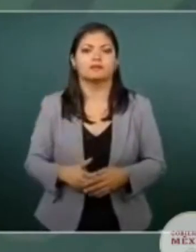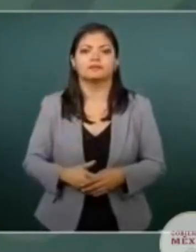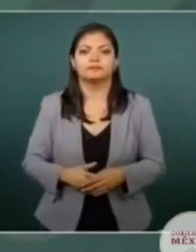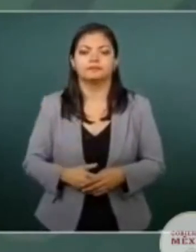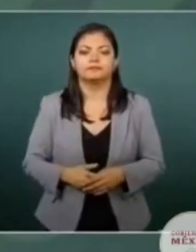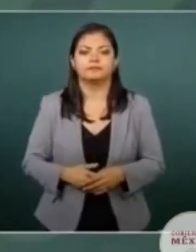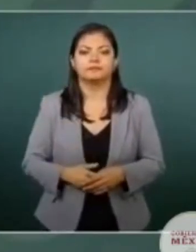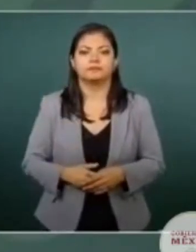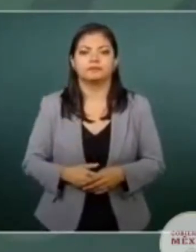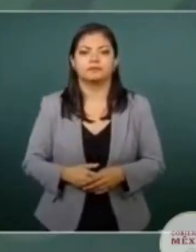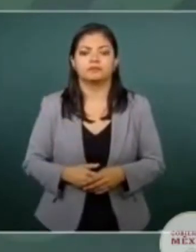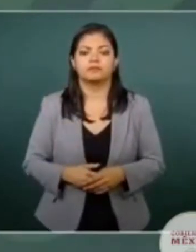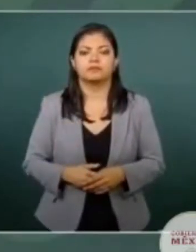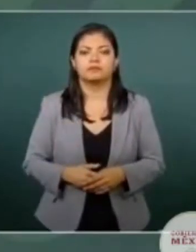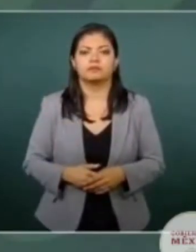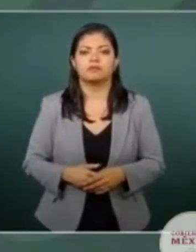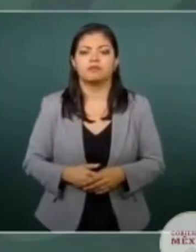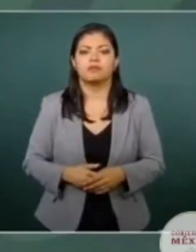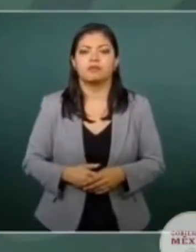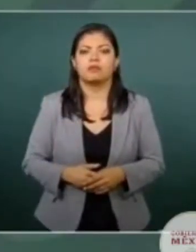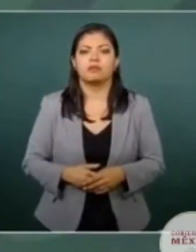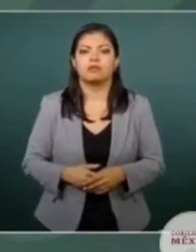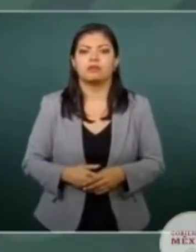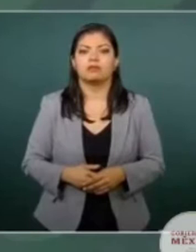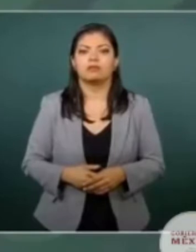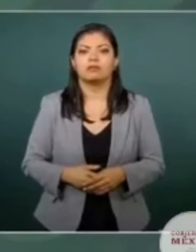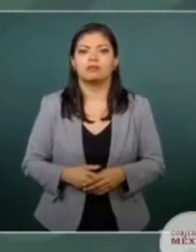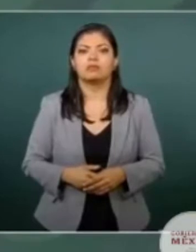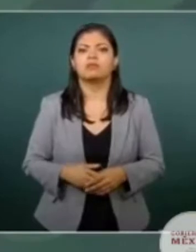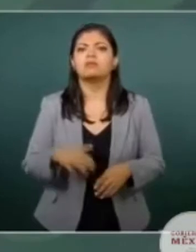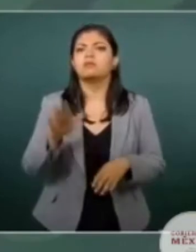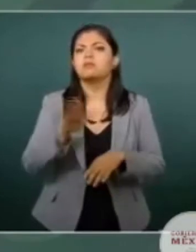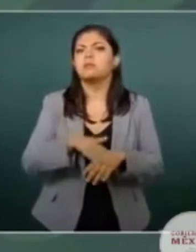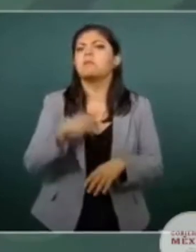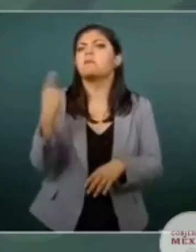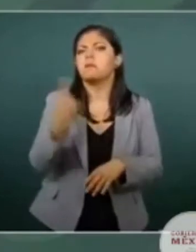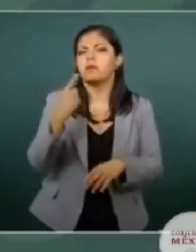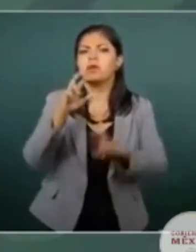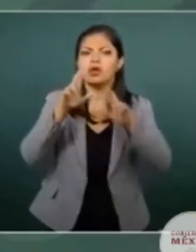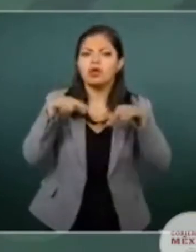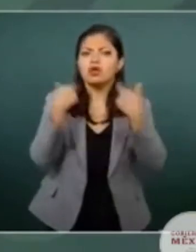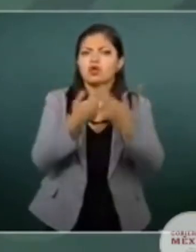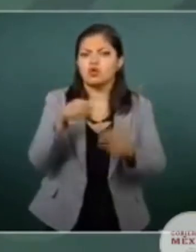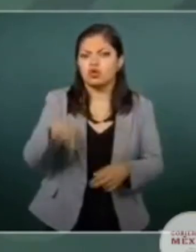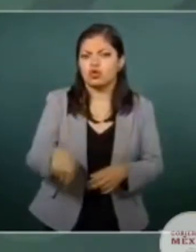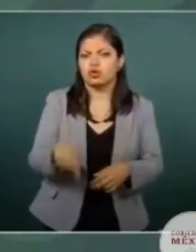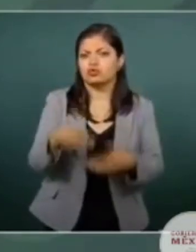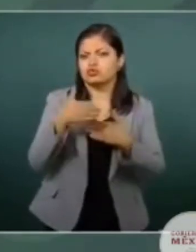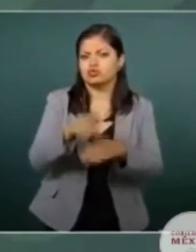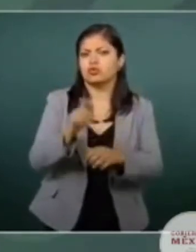El propósito de hacer aquí la reunión de seguridad es